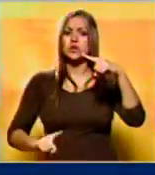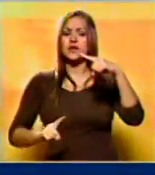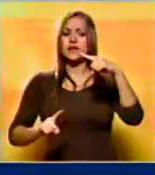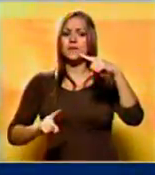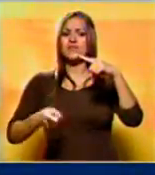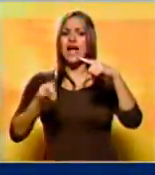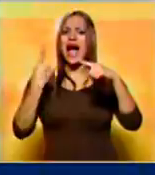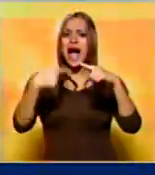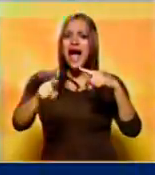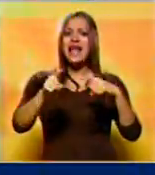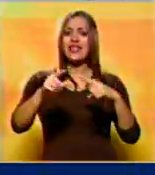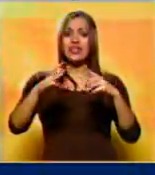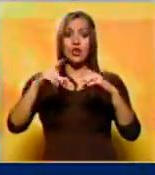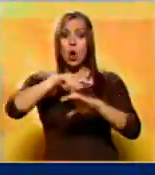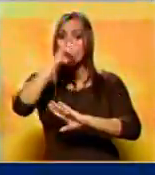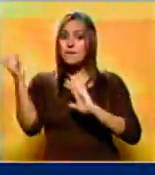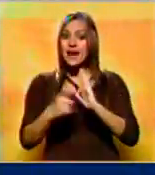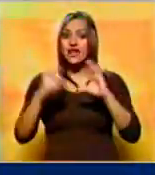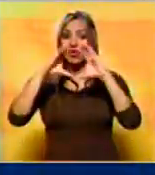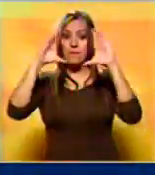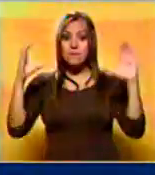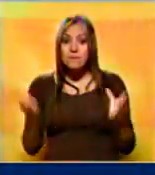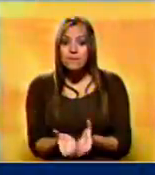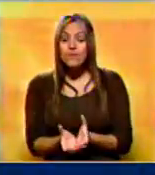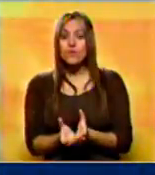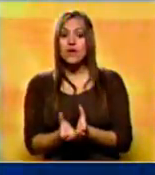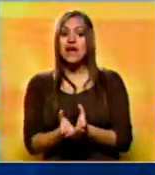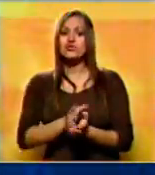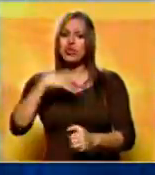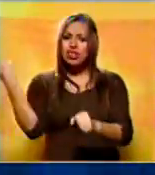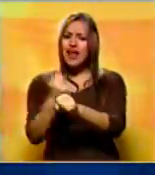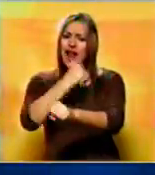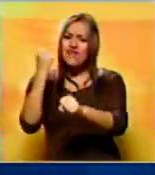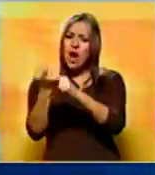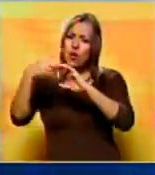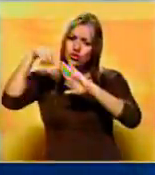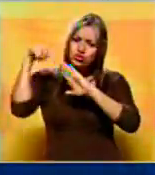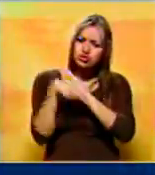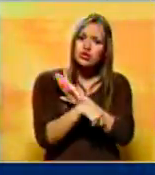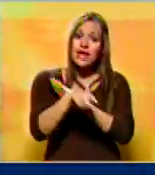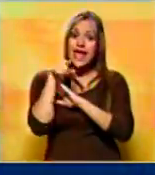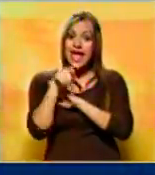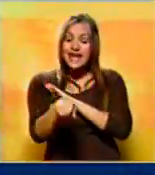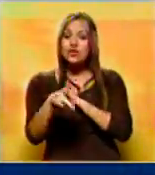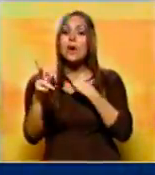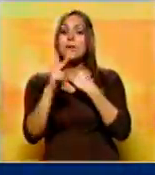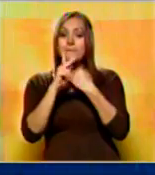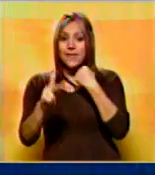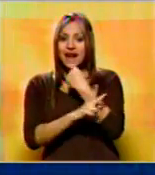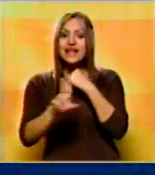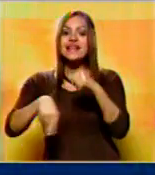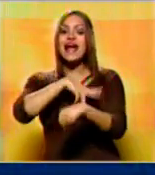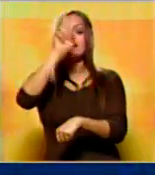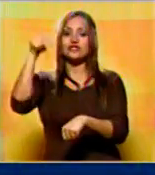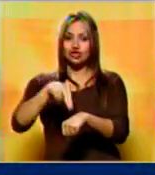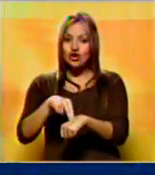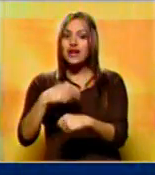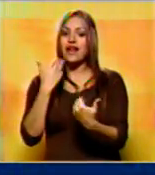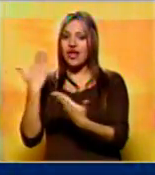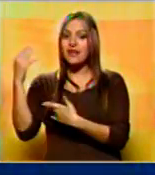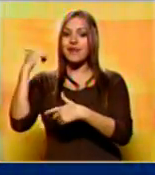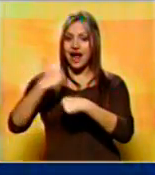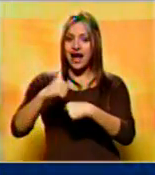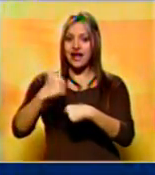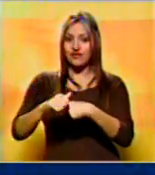nube a nube del planeta, y realizó un trabajo exhaustivo de la cuna de este fenómeno en el Parque Nacional Ciénagas de Juan Manuel.